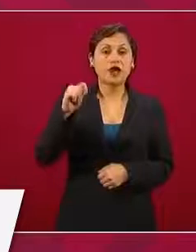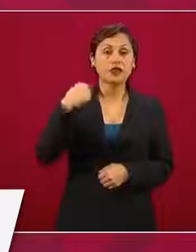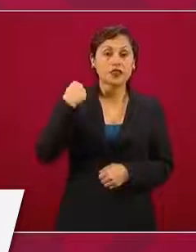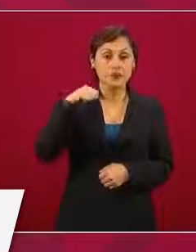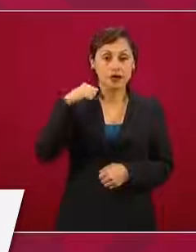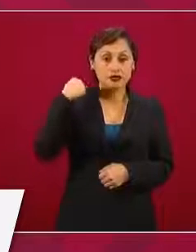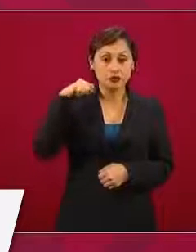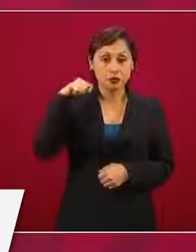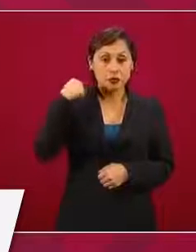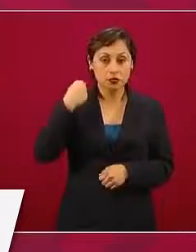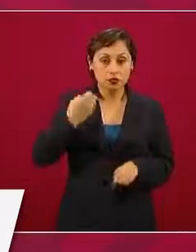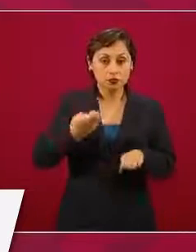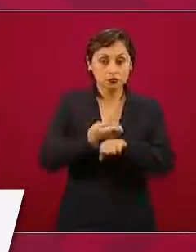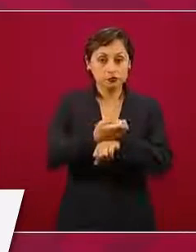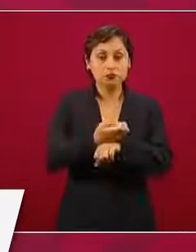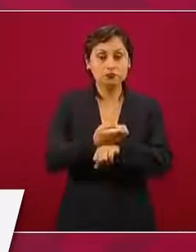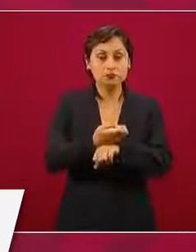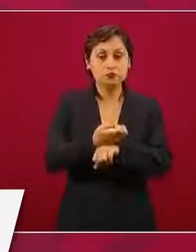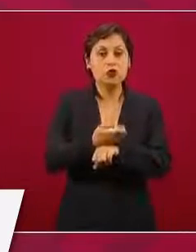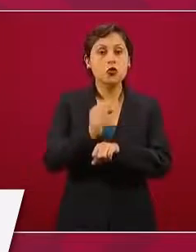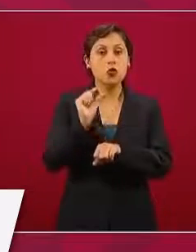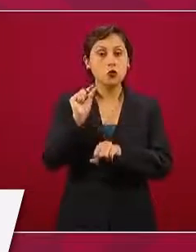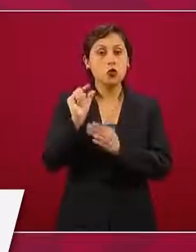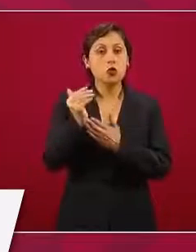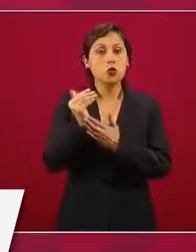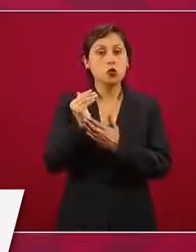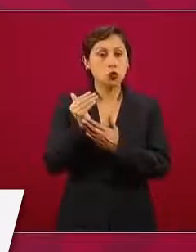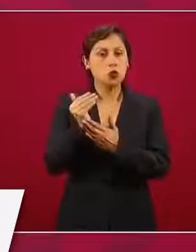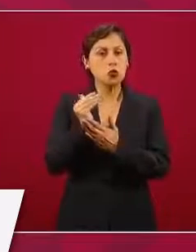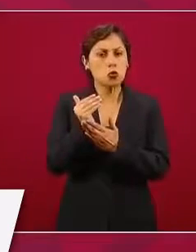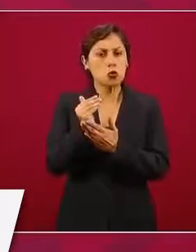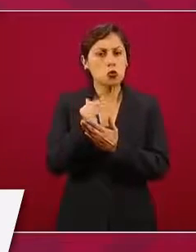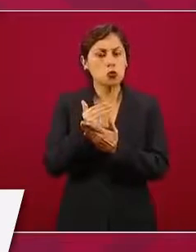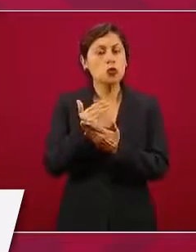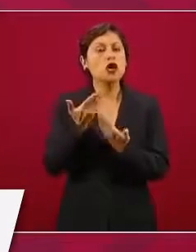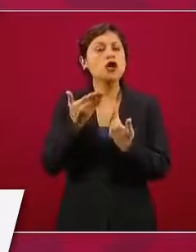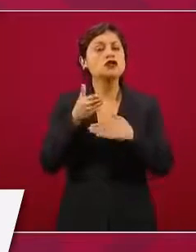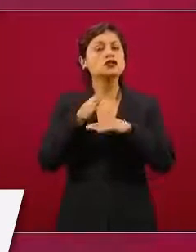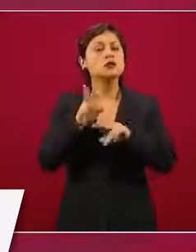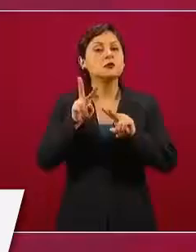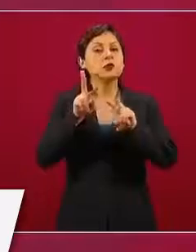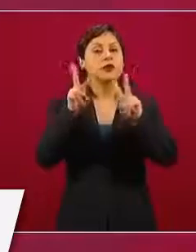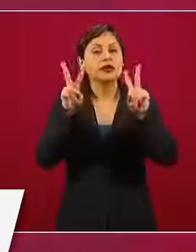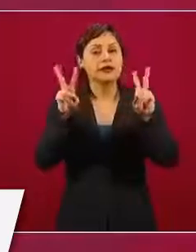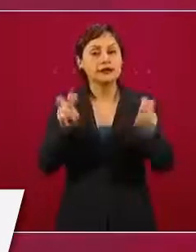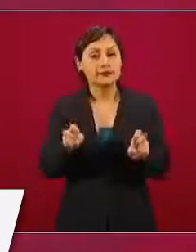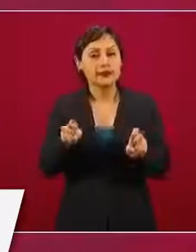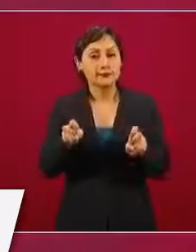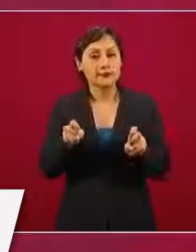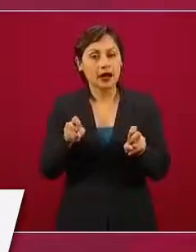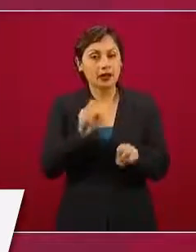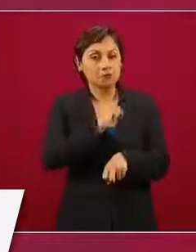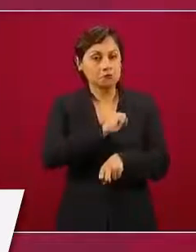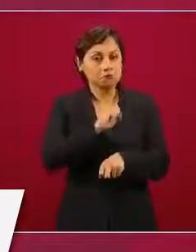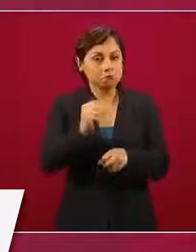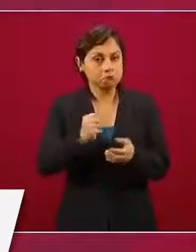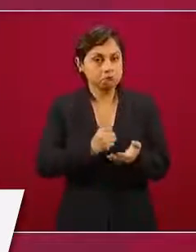Tabasco ha disminuido en cuanto a la incidencia delictiva, no mucho.